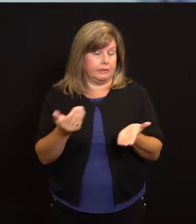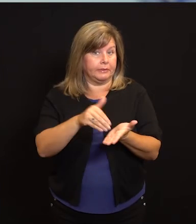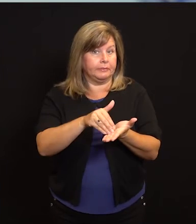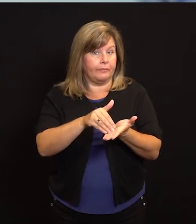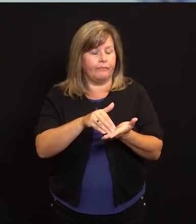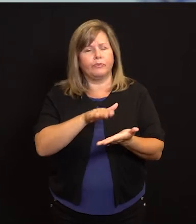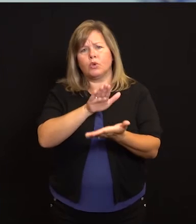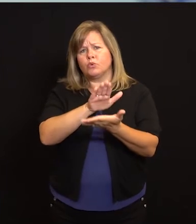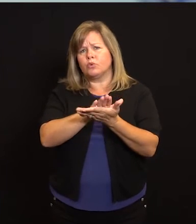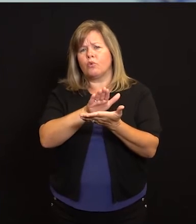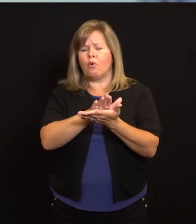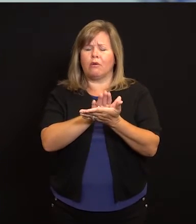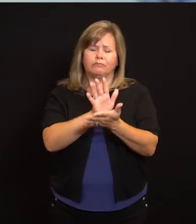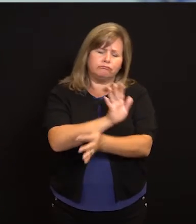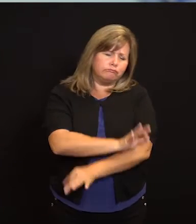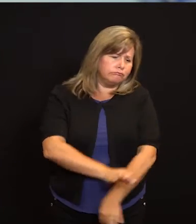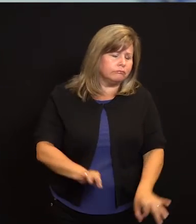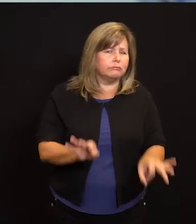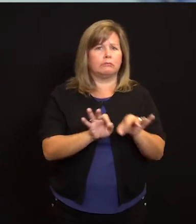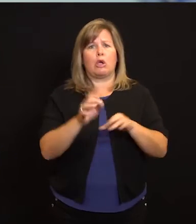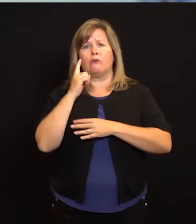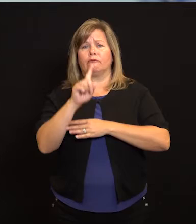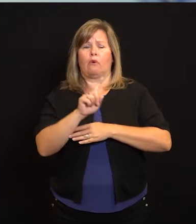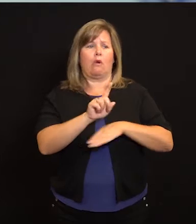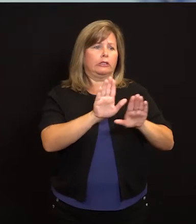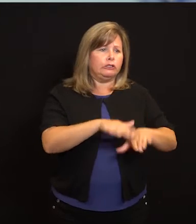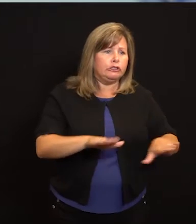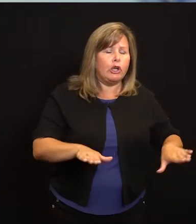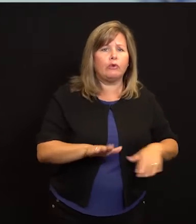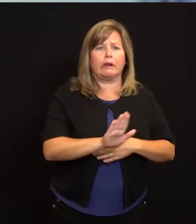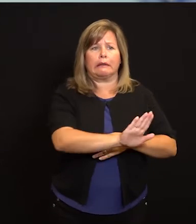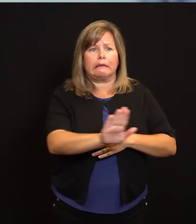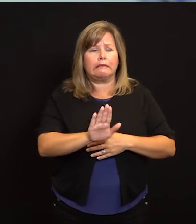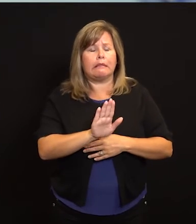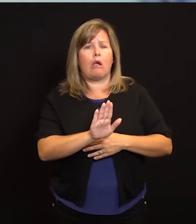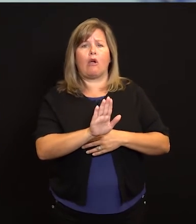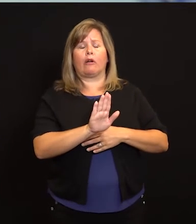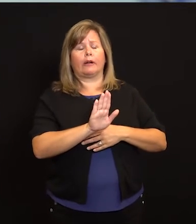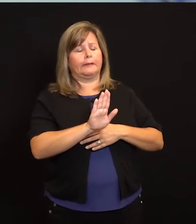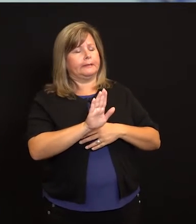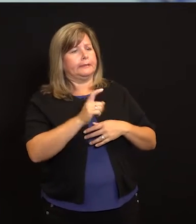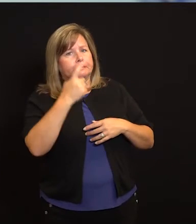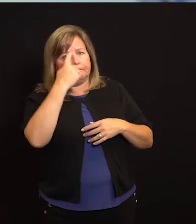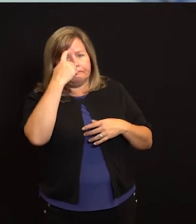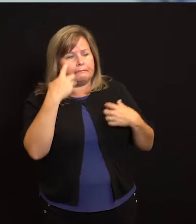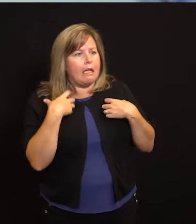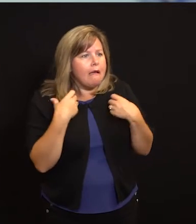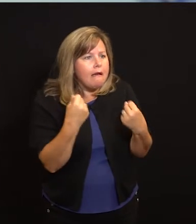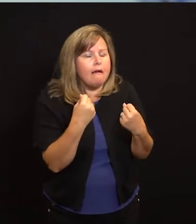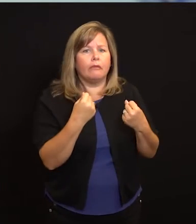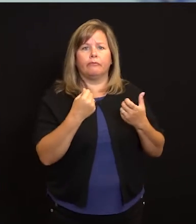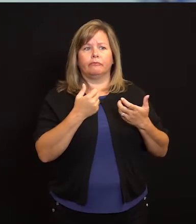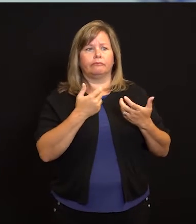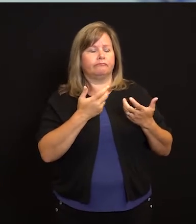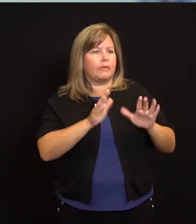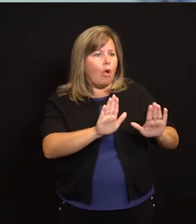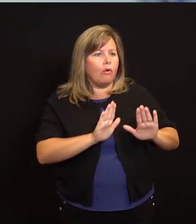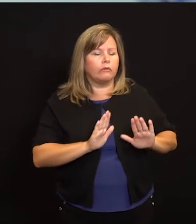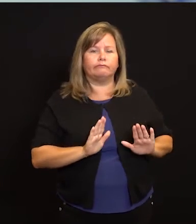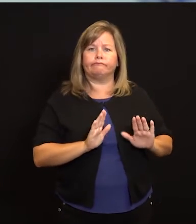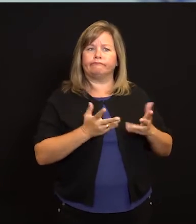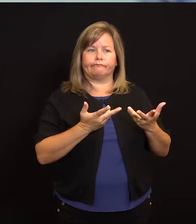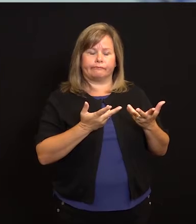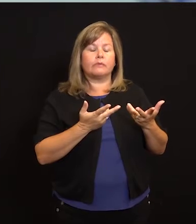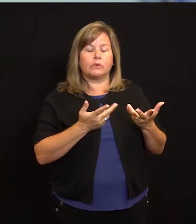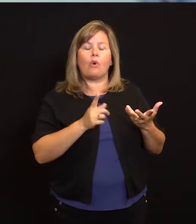es la reapertura de las escuelas. Ahora la escuela es increíblemente importante para el bienestar de nuestros hijos y para